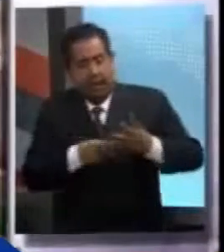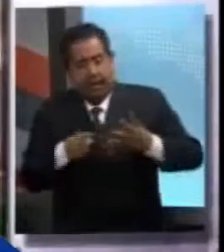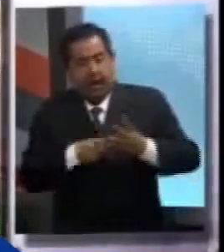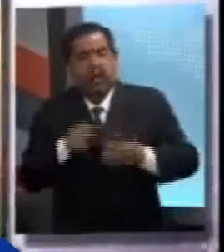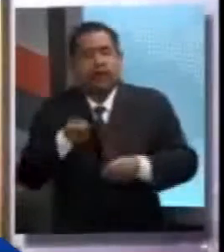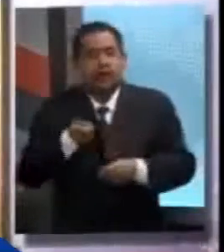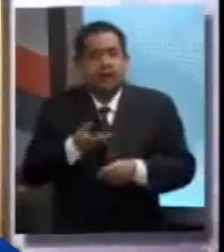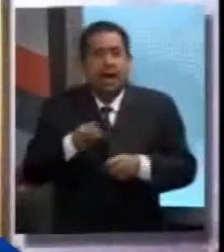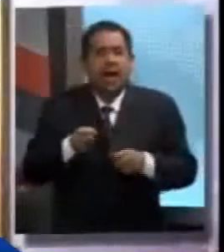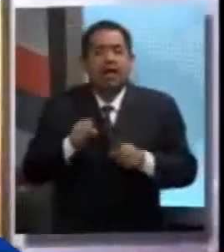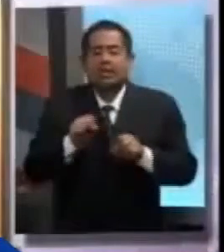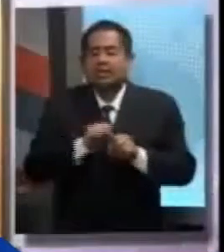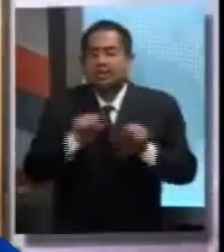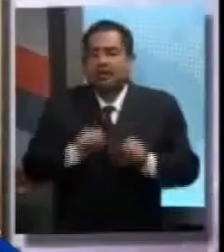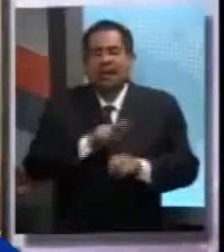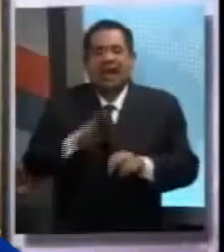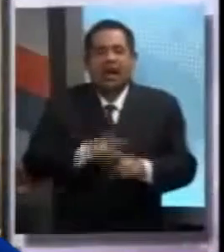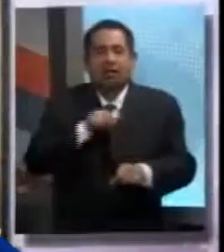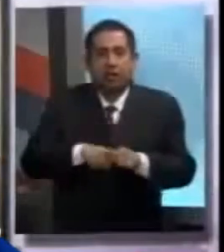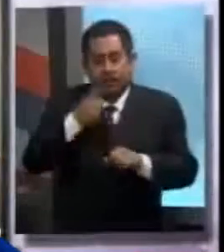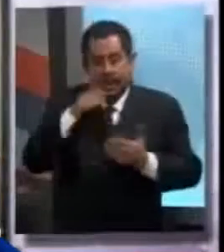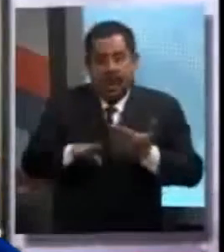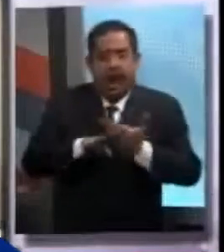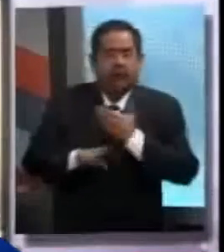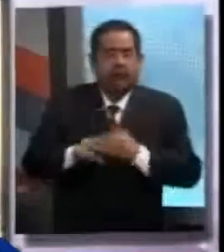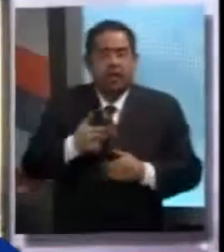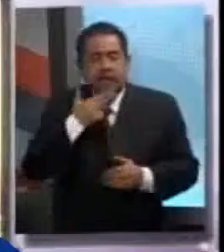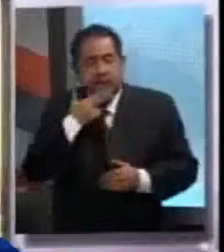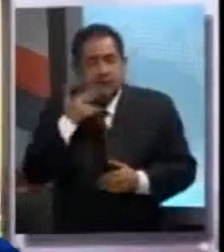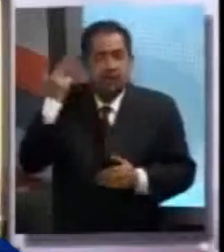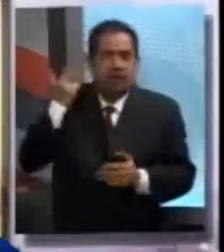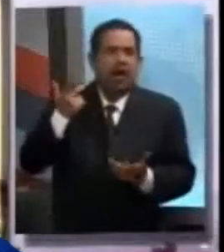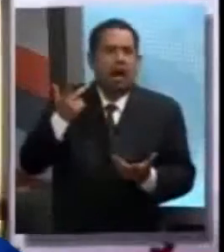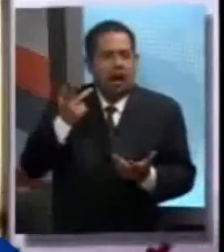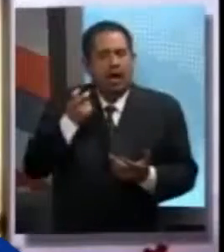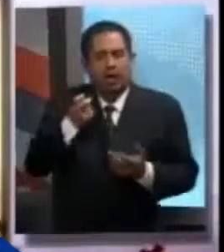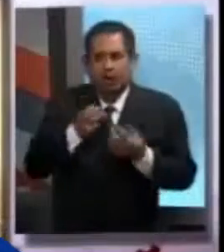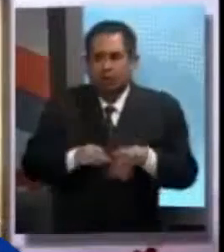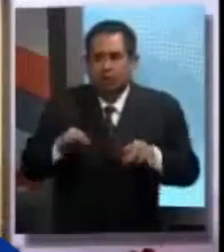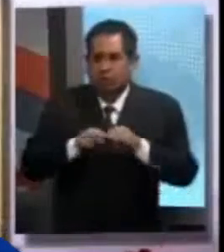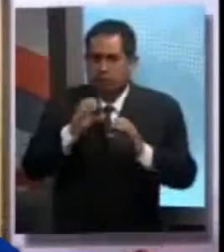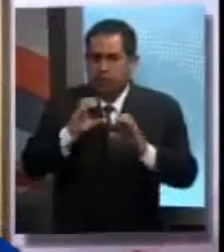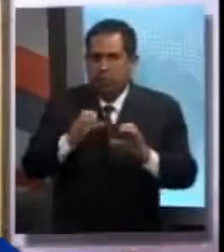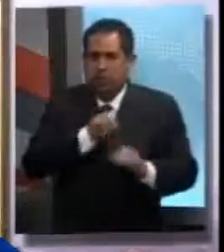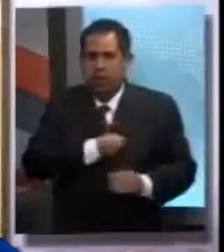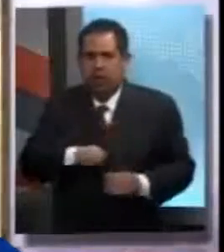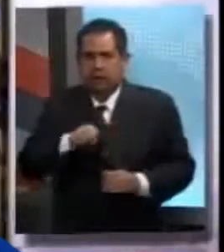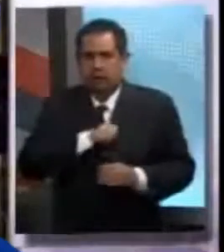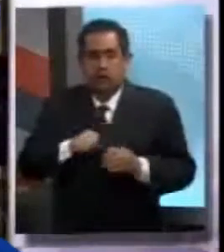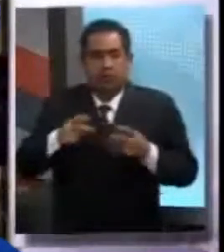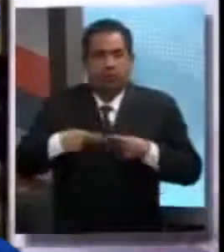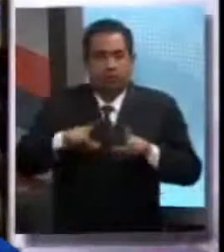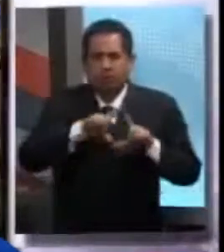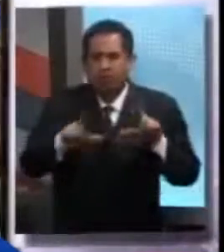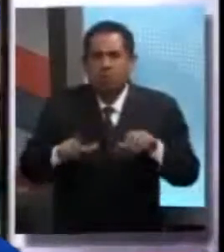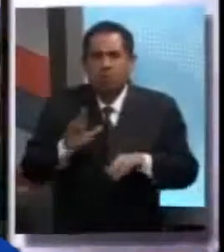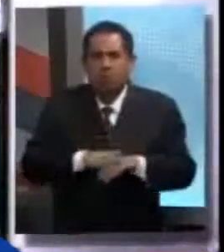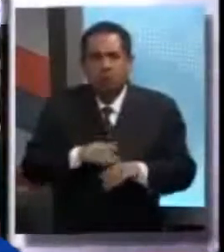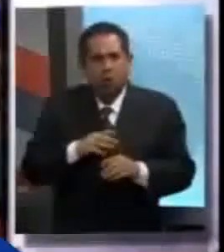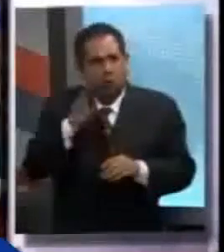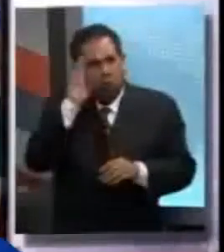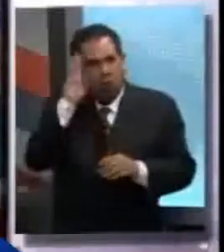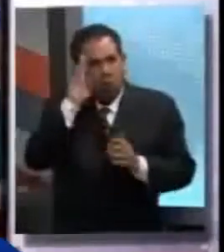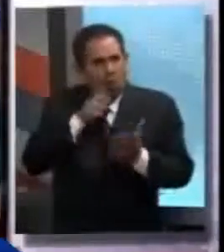nacional para prevenir el suicidio, a fin de que se considere un tema prioritario de salud público debido a los altos